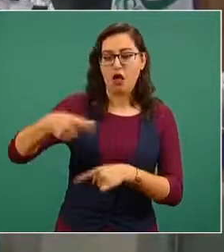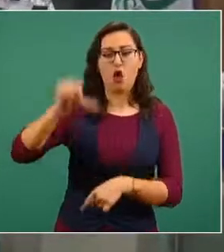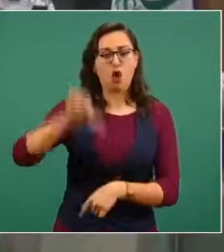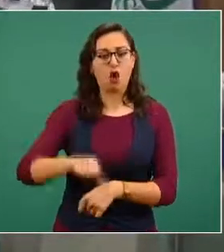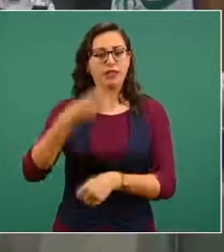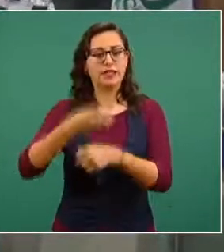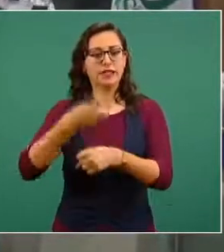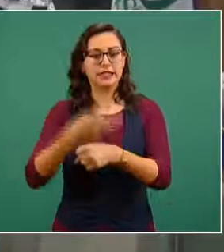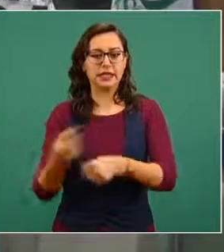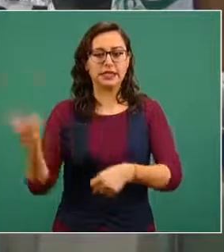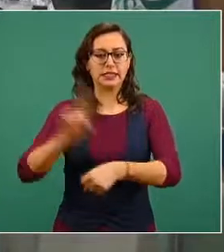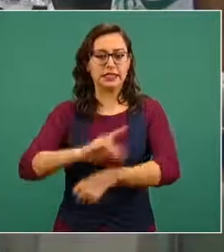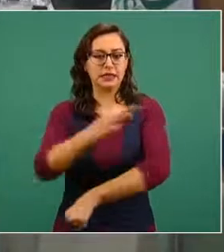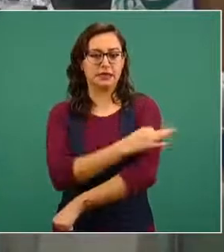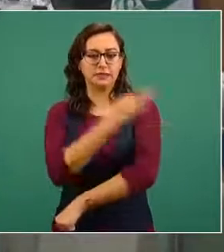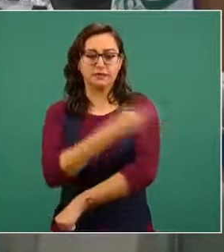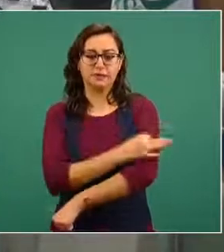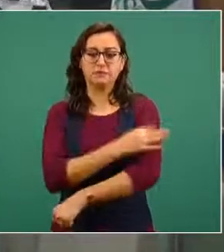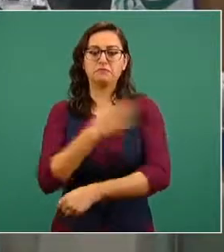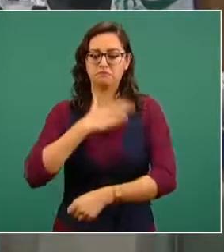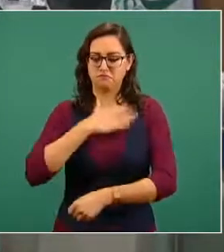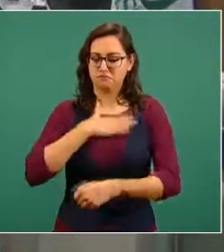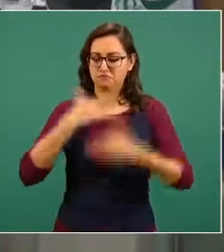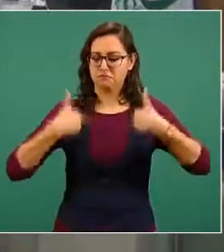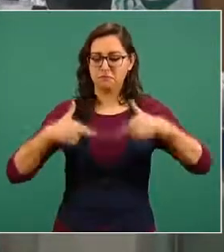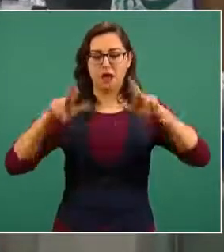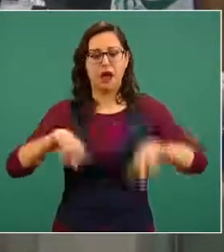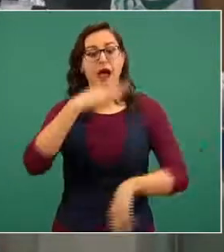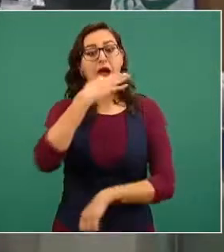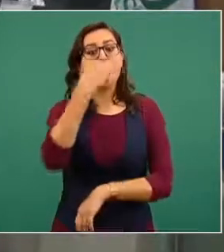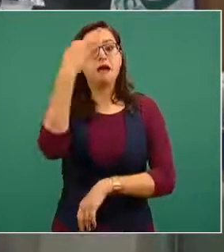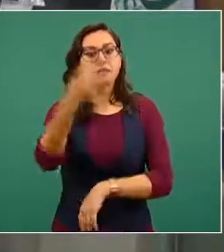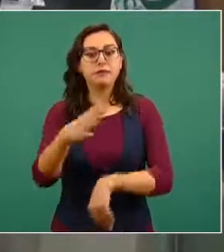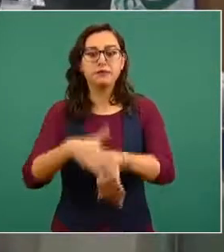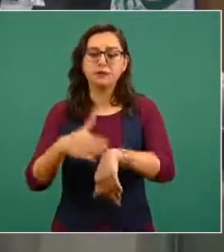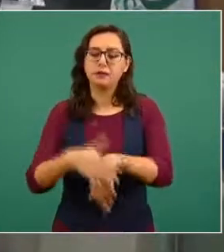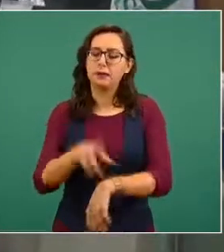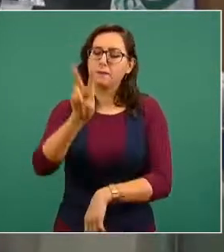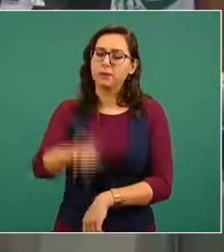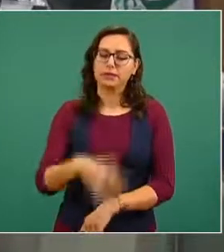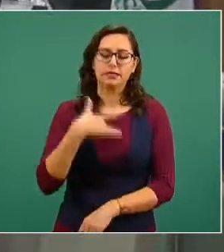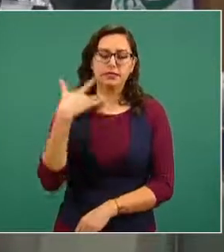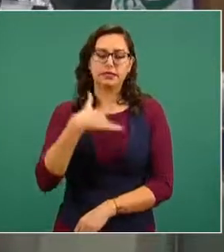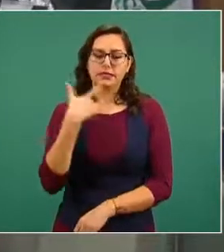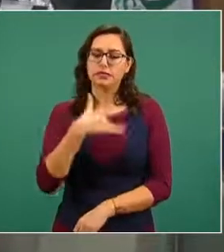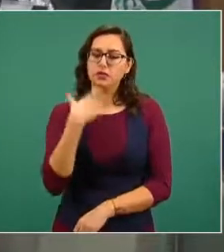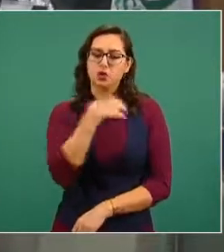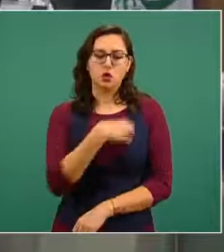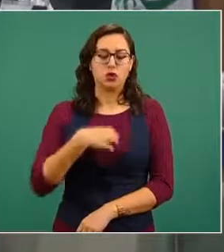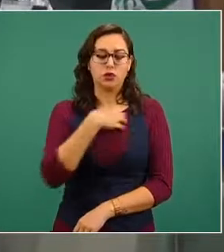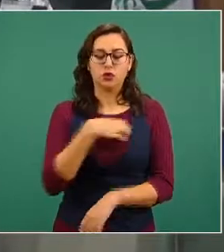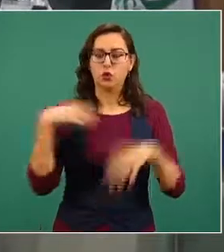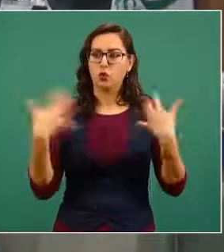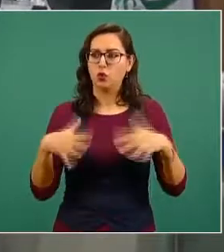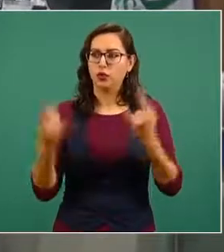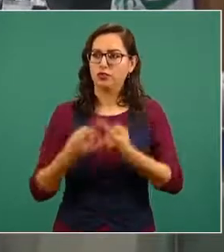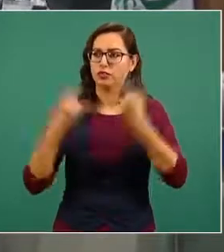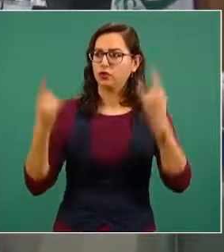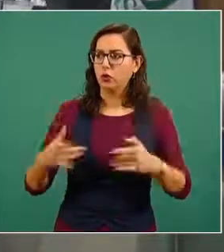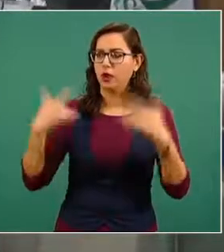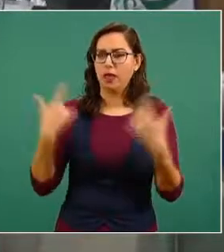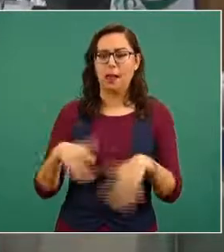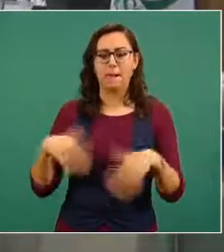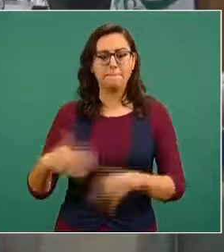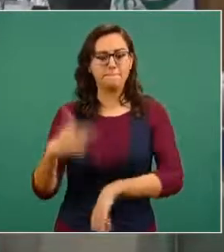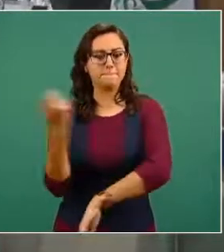todos mis compañeros, queremos expresarle que nos encontramos muy emocionados de formar parte de este momento histórico, donde se refleja el esfuerzo de